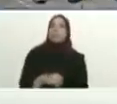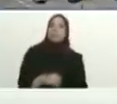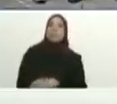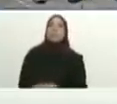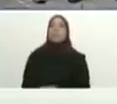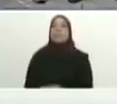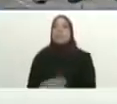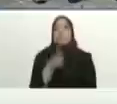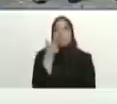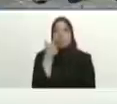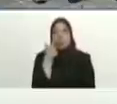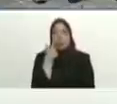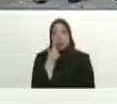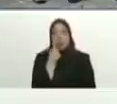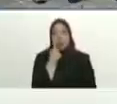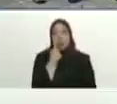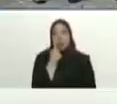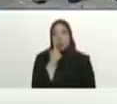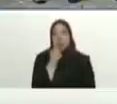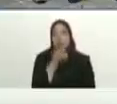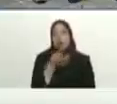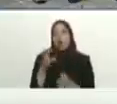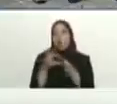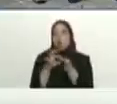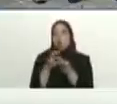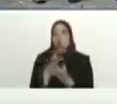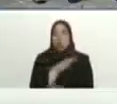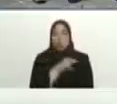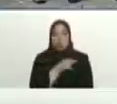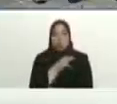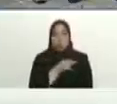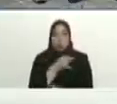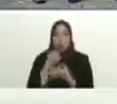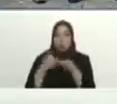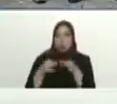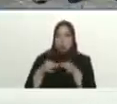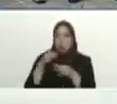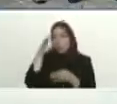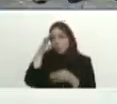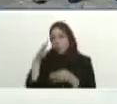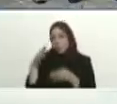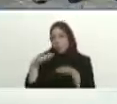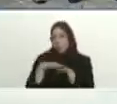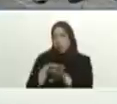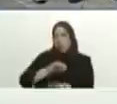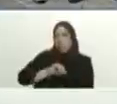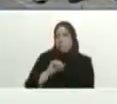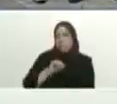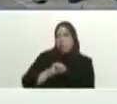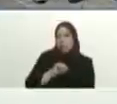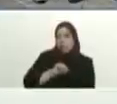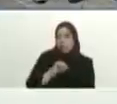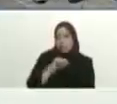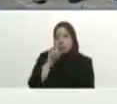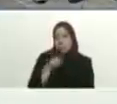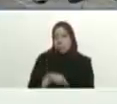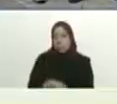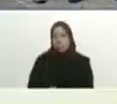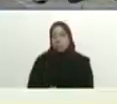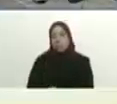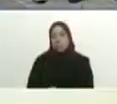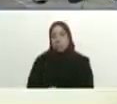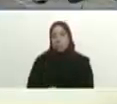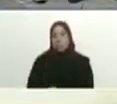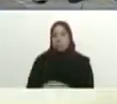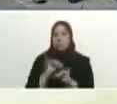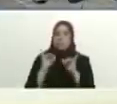alerta en perfecta unión cívico militar policial que es lo más importante ahí mismo nos